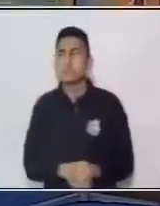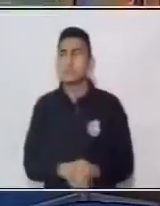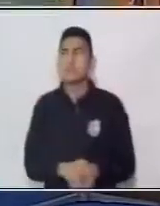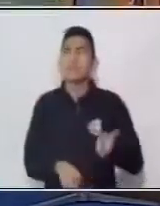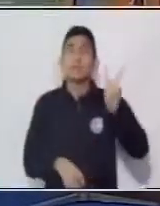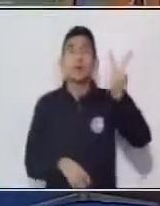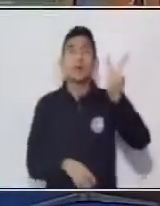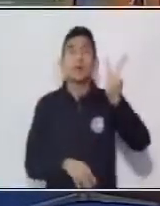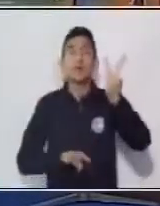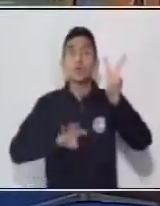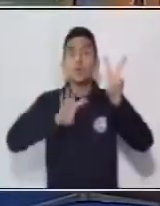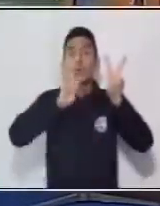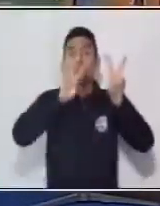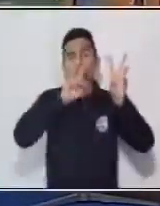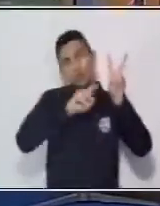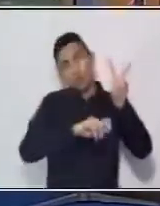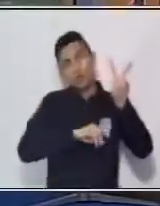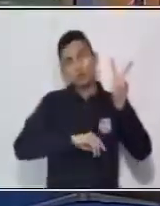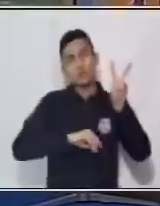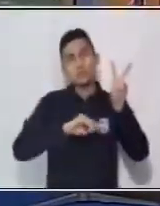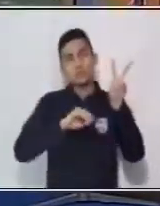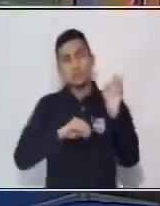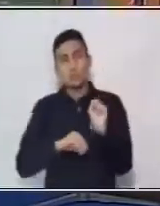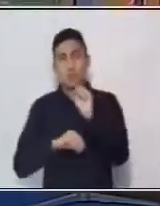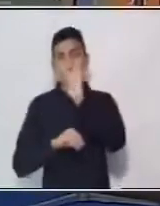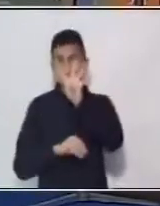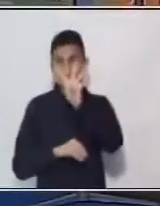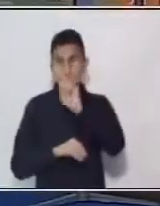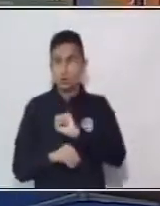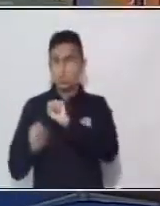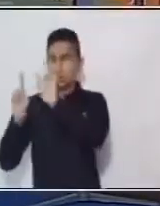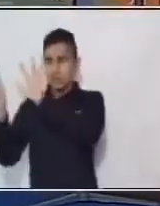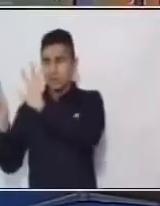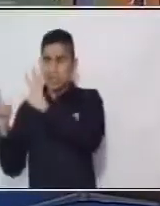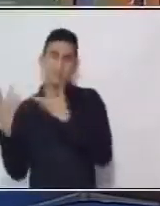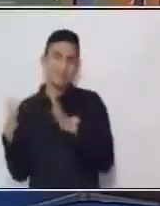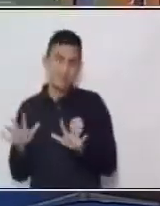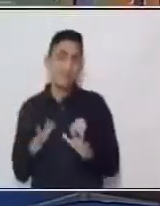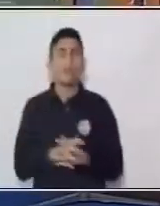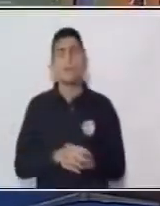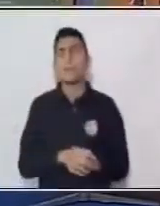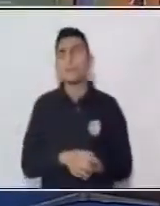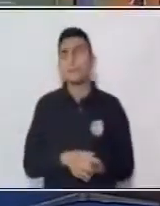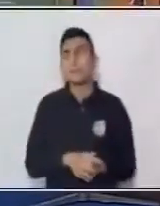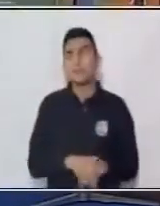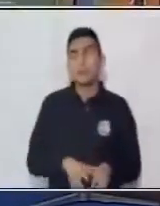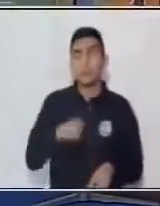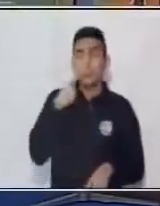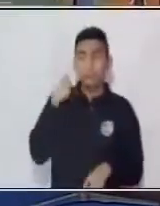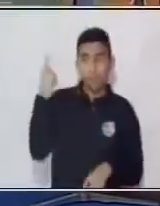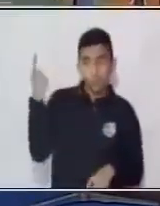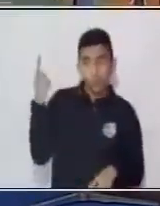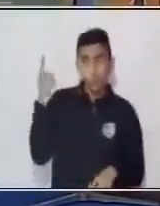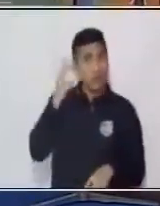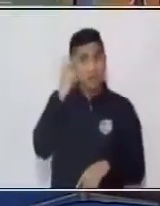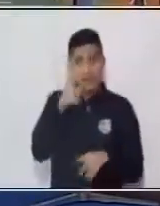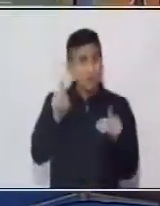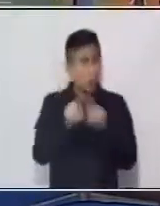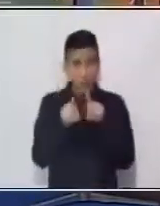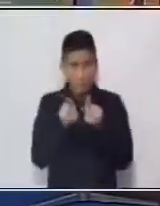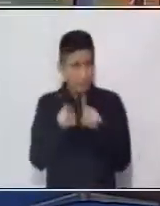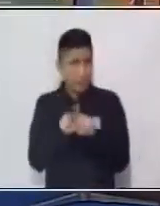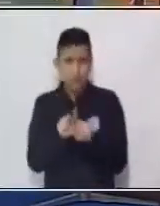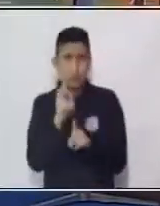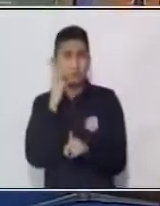seis. Ok. Llegué a mi respuesta, que es seis. Hacer esto es exactamente lo